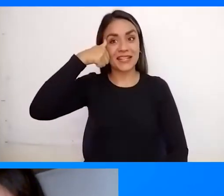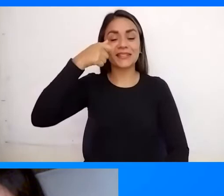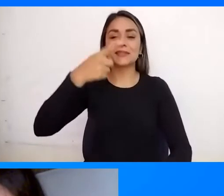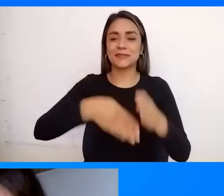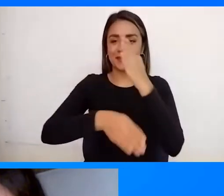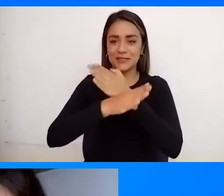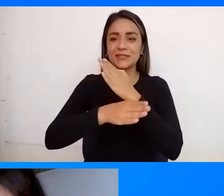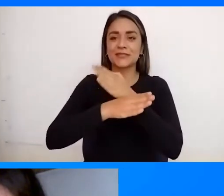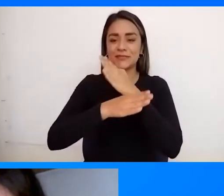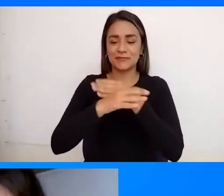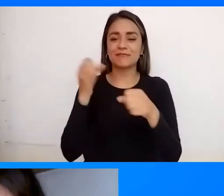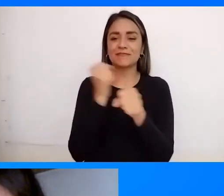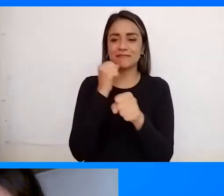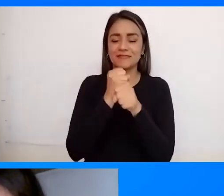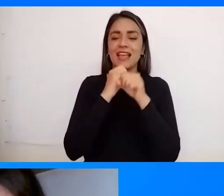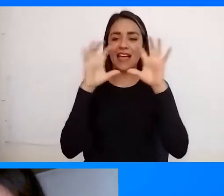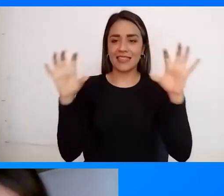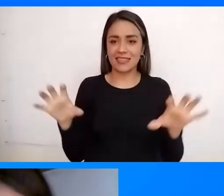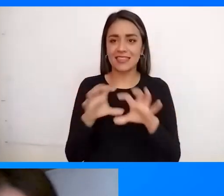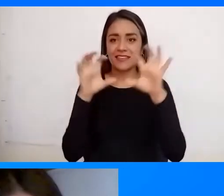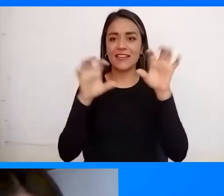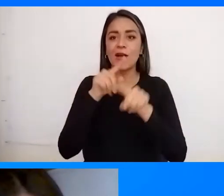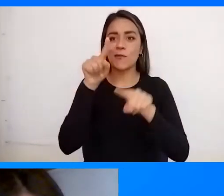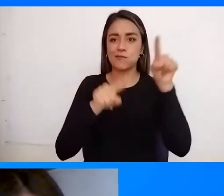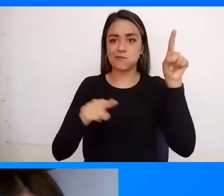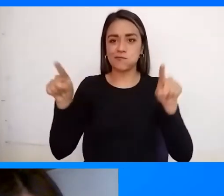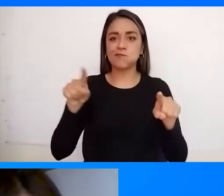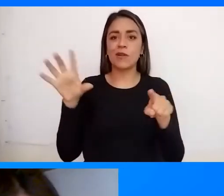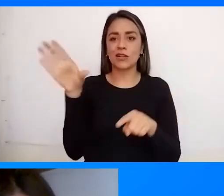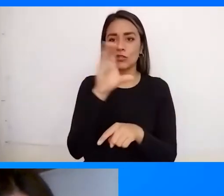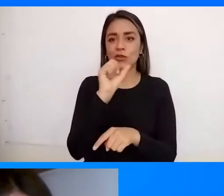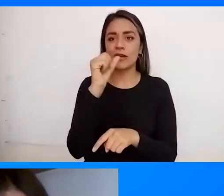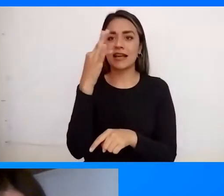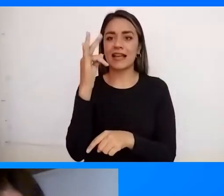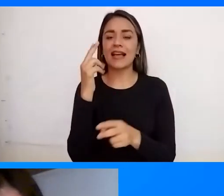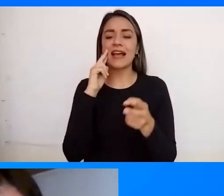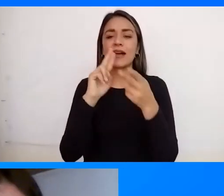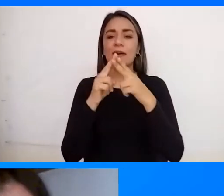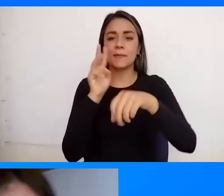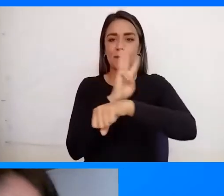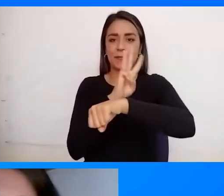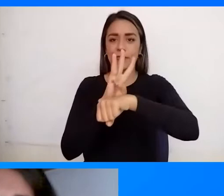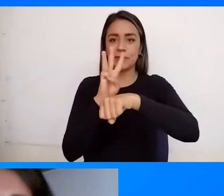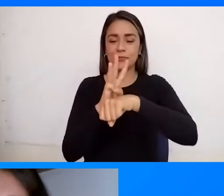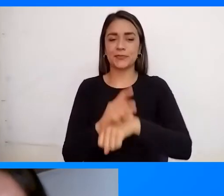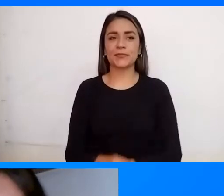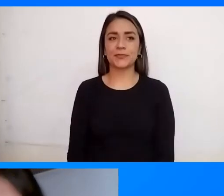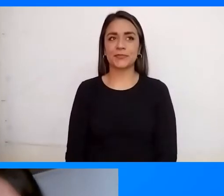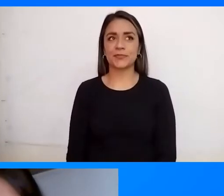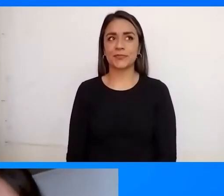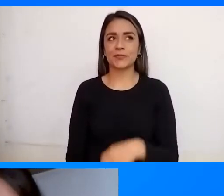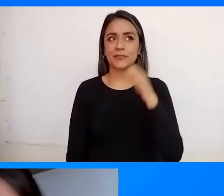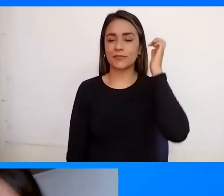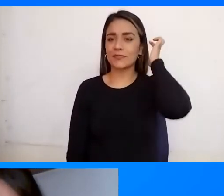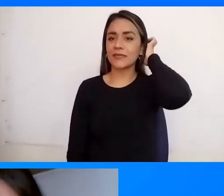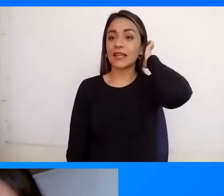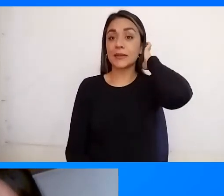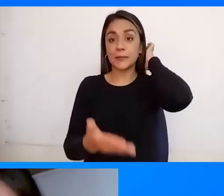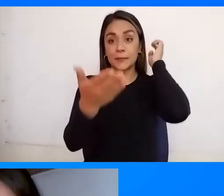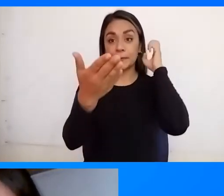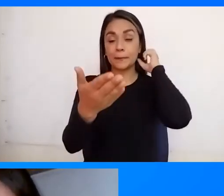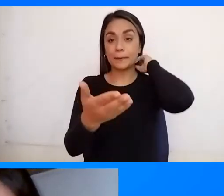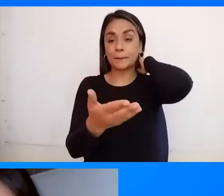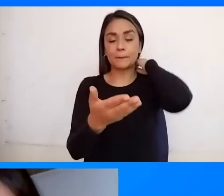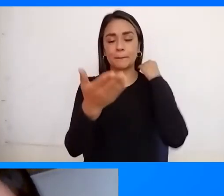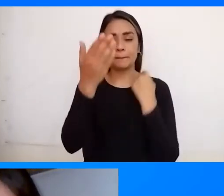avanzando Entonces son nuestras actividades a nuestros chicos CAT Por medio de nuestra plataforma Entonces, profe,